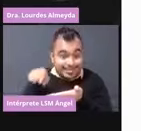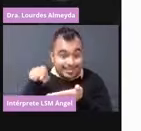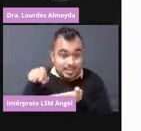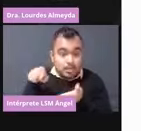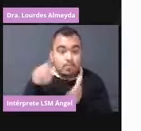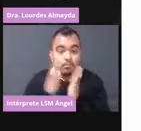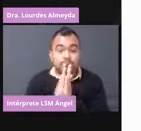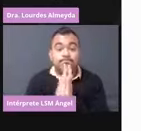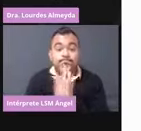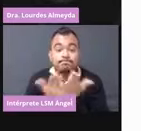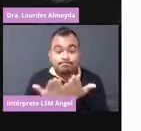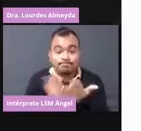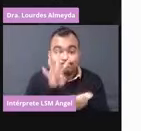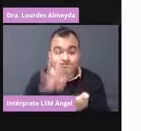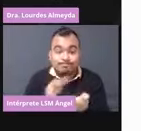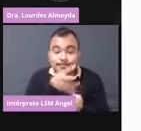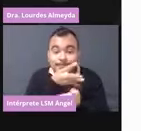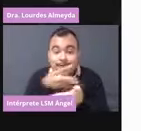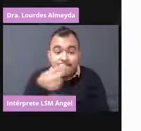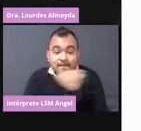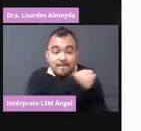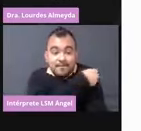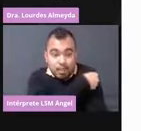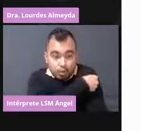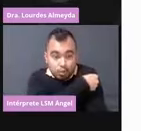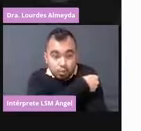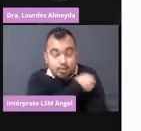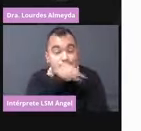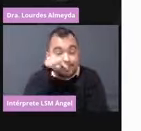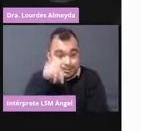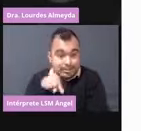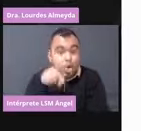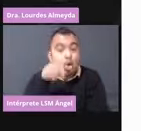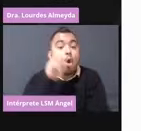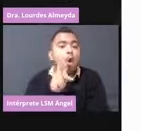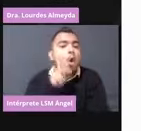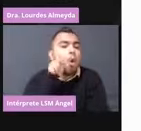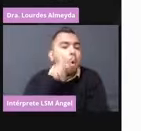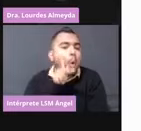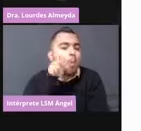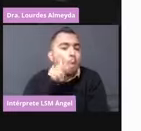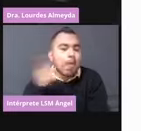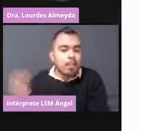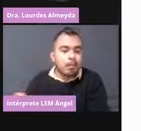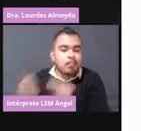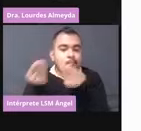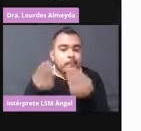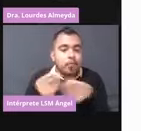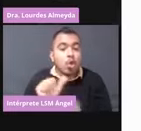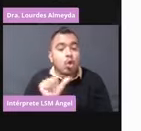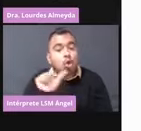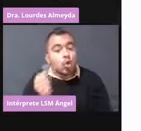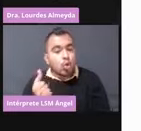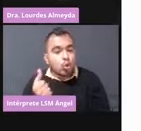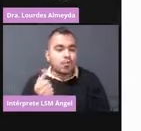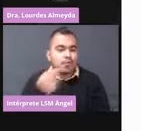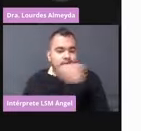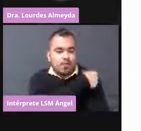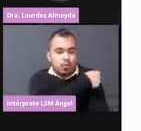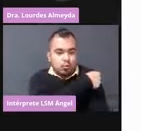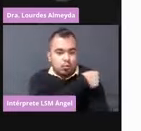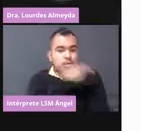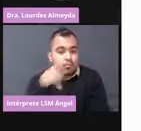vacunación o en un comprobante que se va a dar de otras vacunas. Y van a ver en el primer